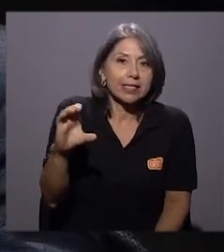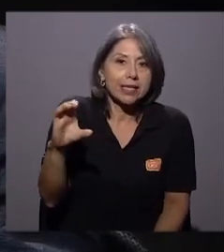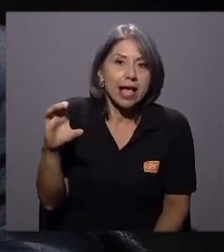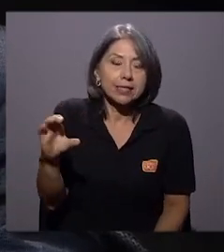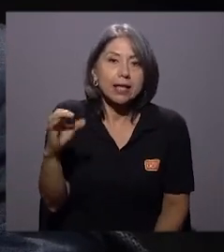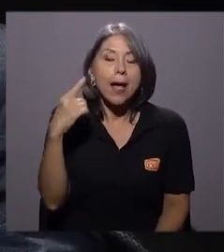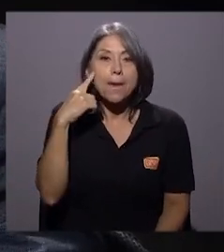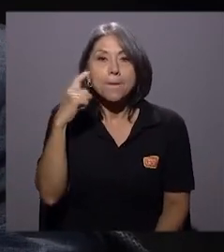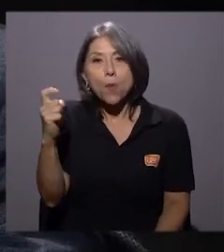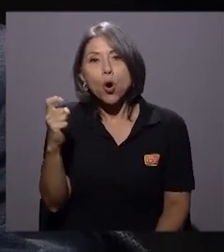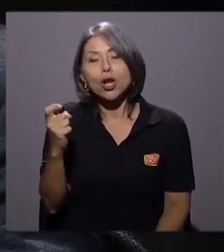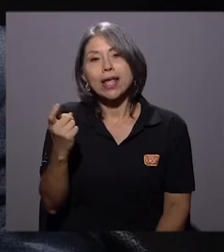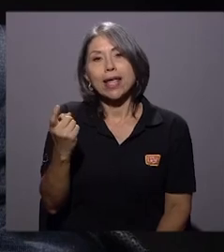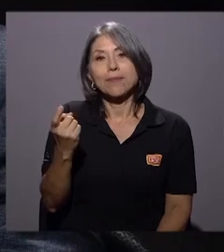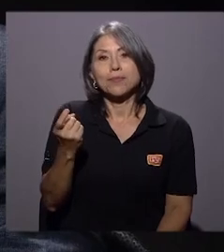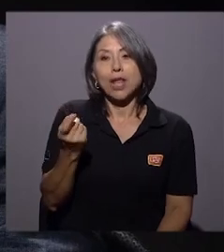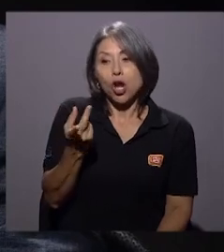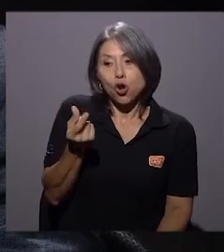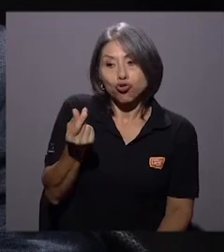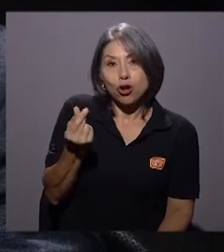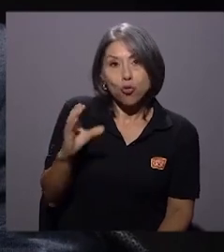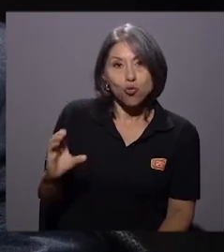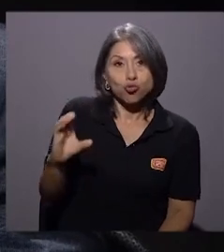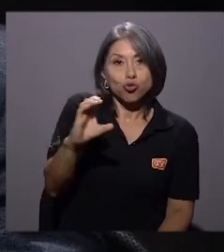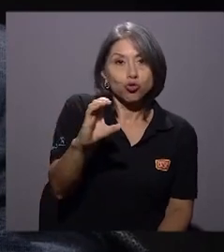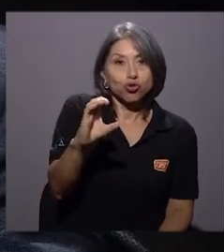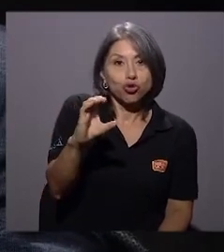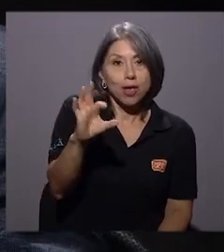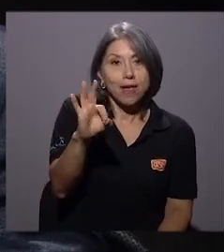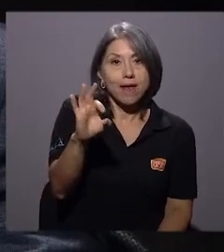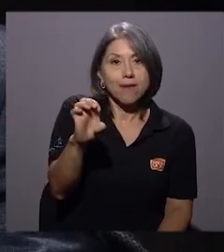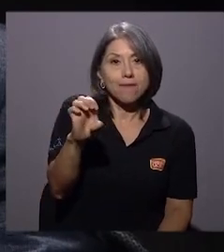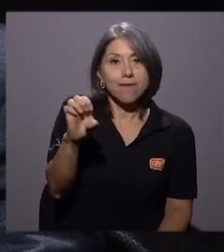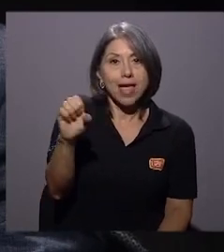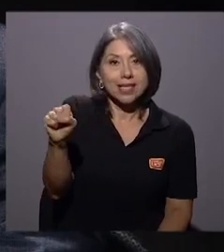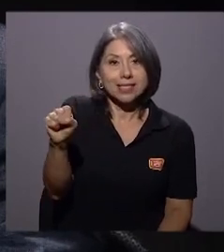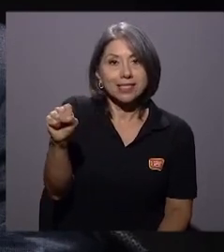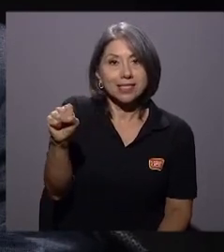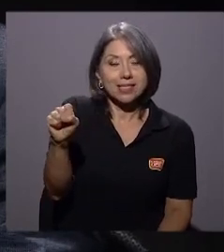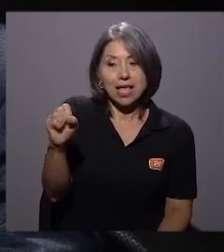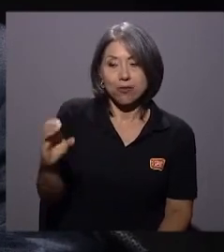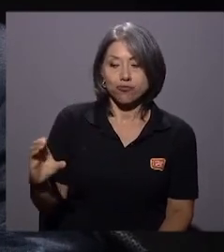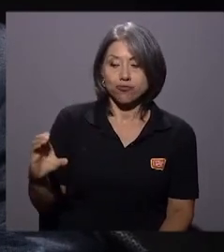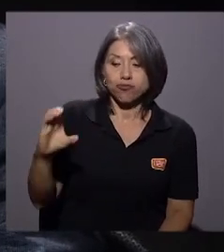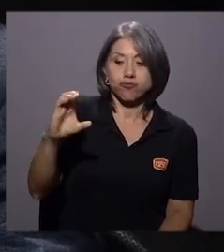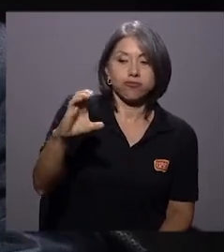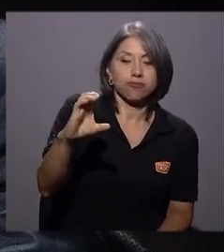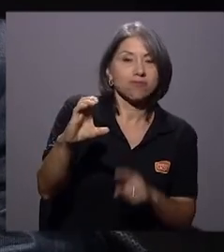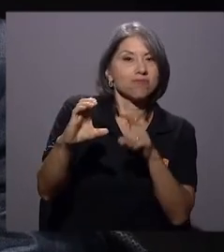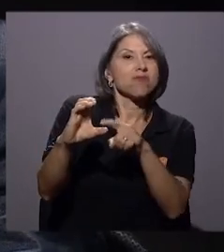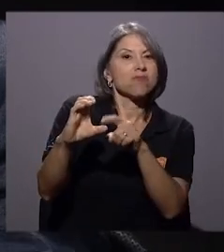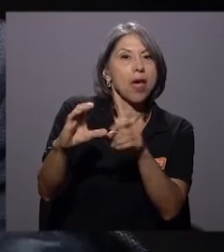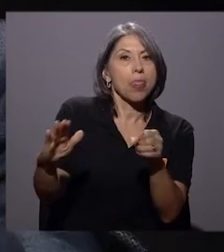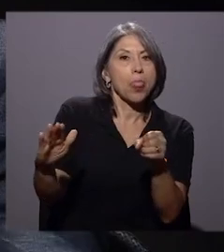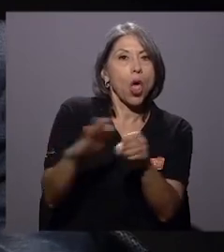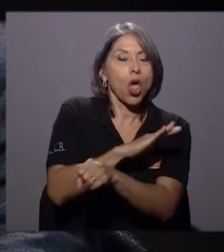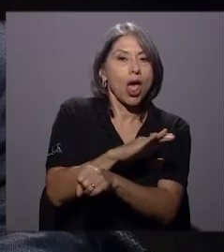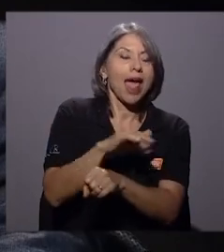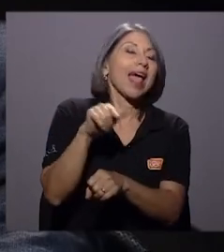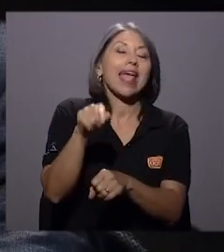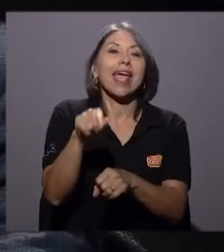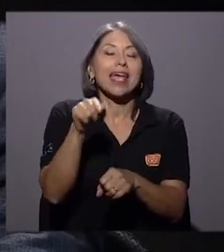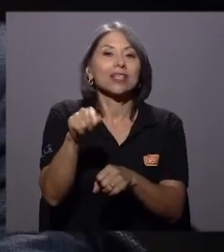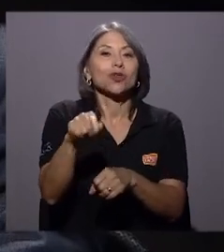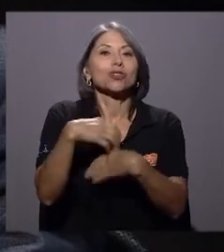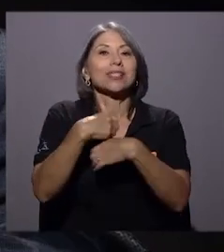recursos que recibirá a través del FES en su totalidad van a fagocitar